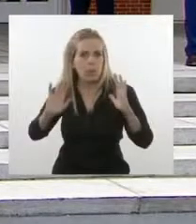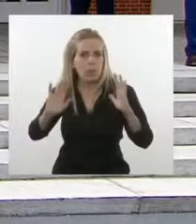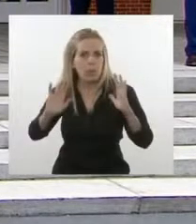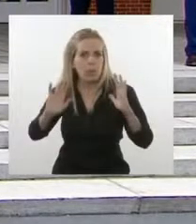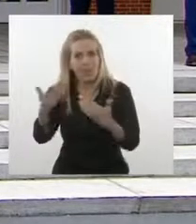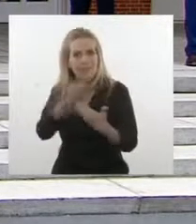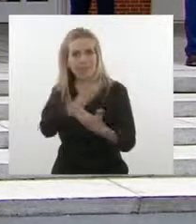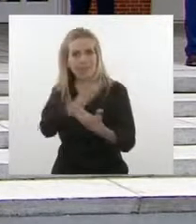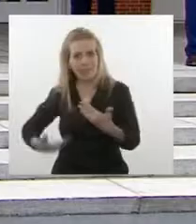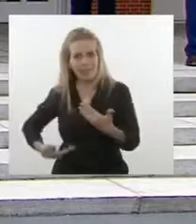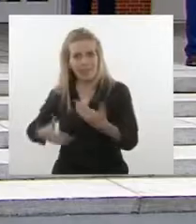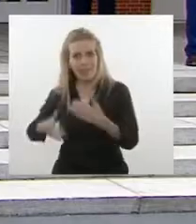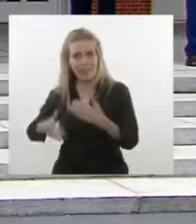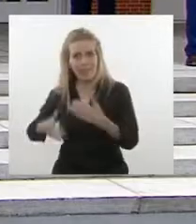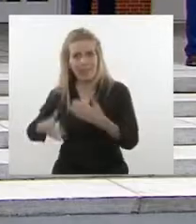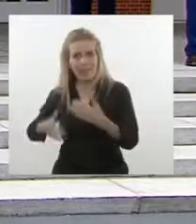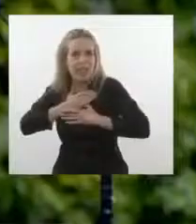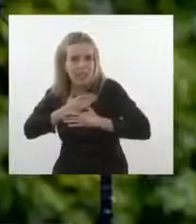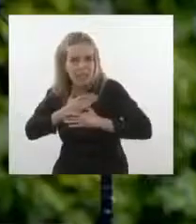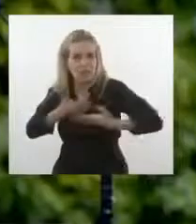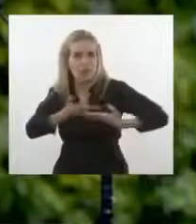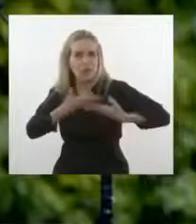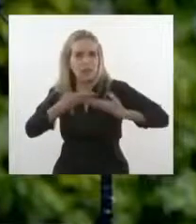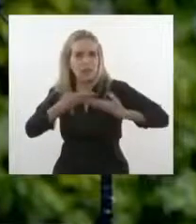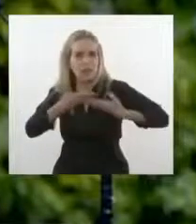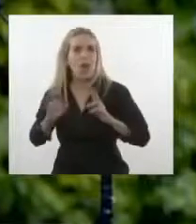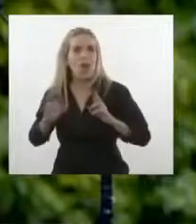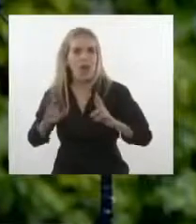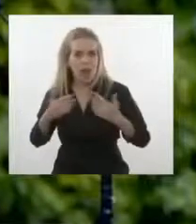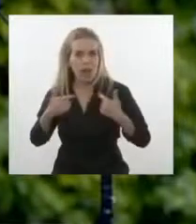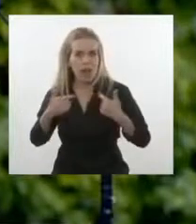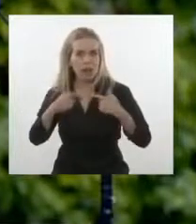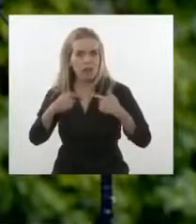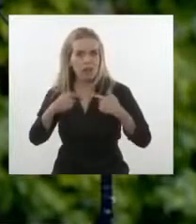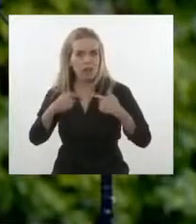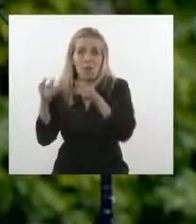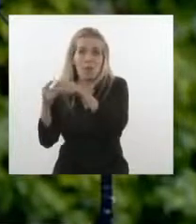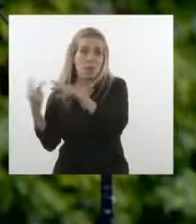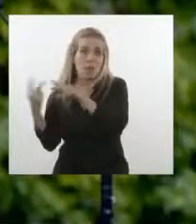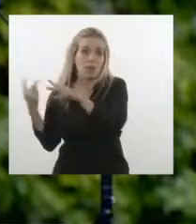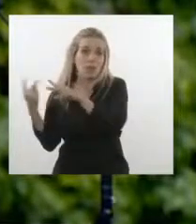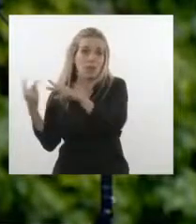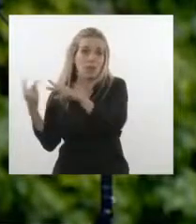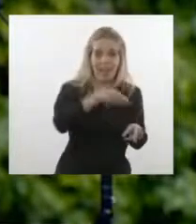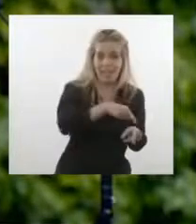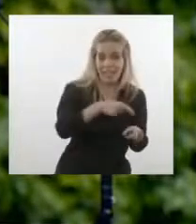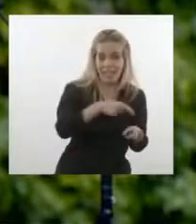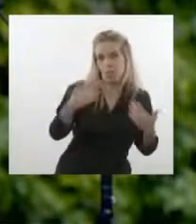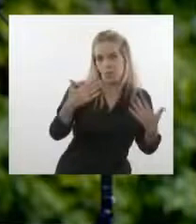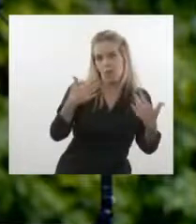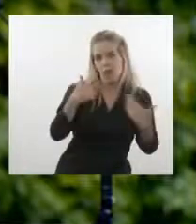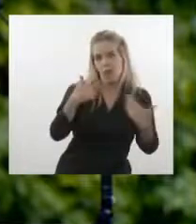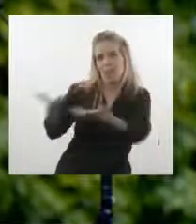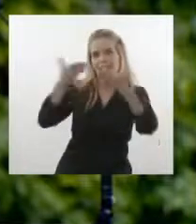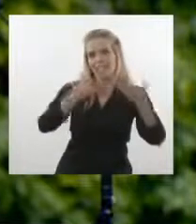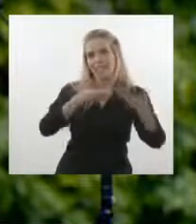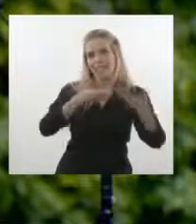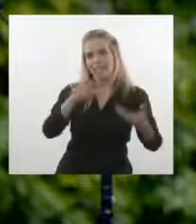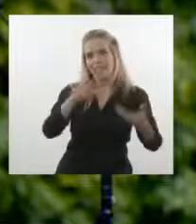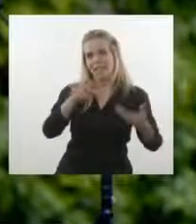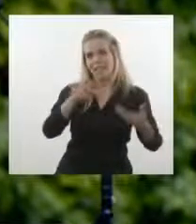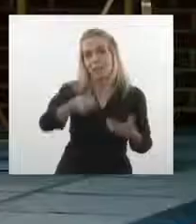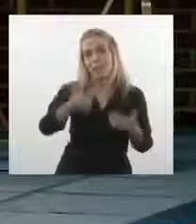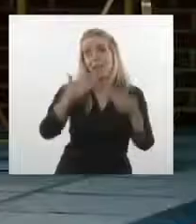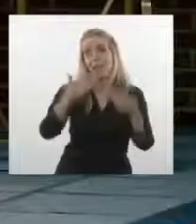Pedro por recibirme, espero poder recibirte como lo mereces en Argentina en el próximo mes y